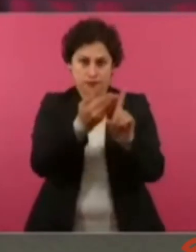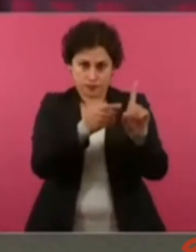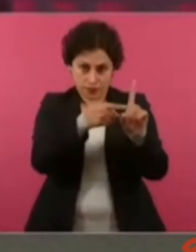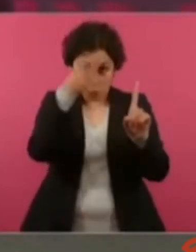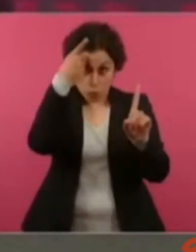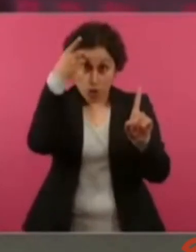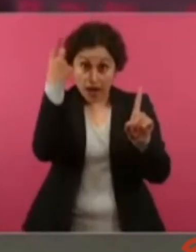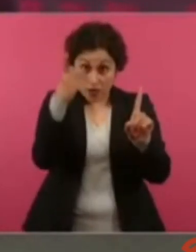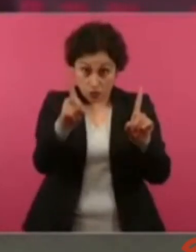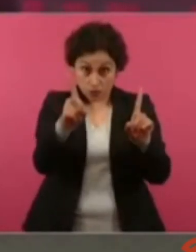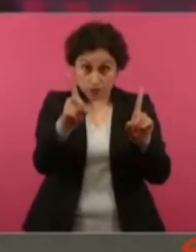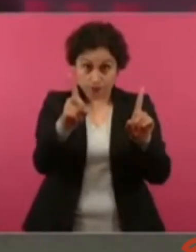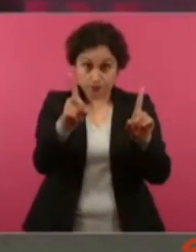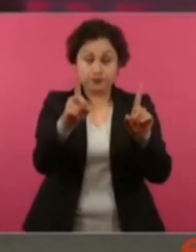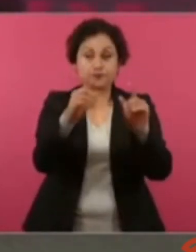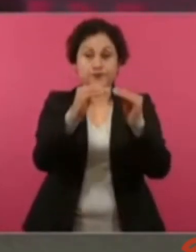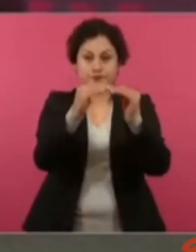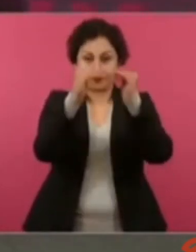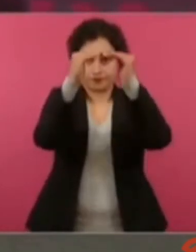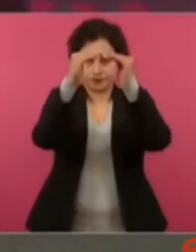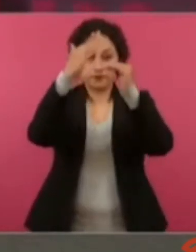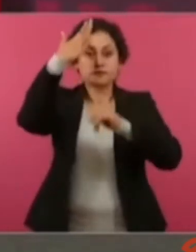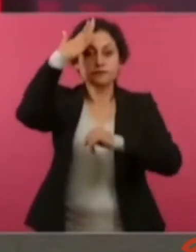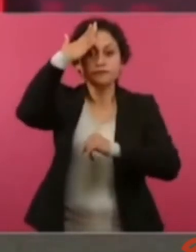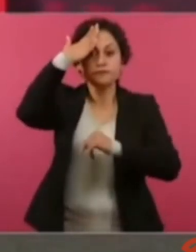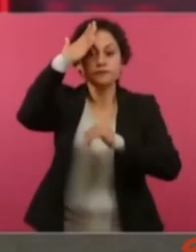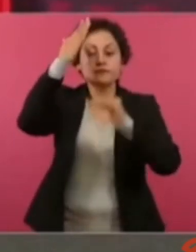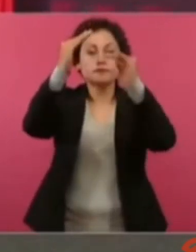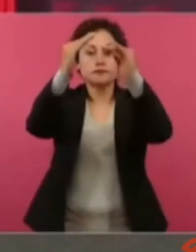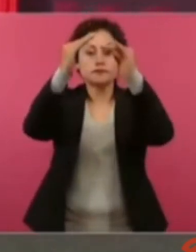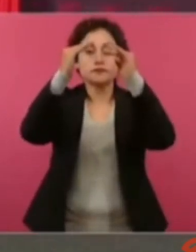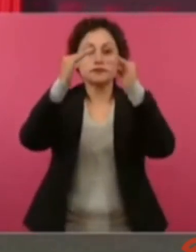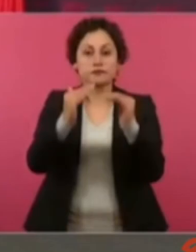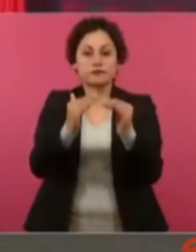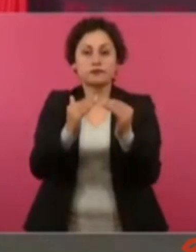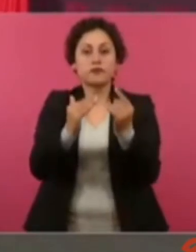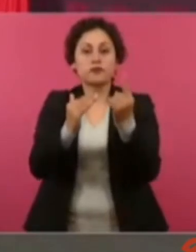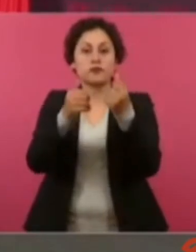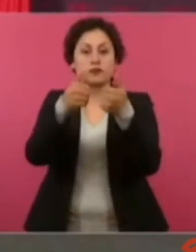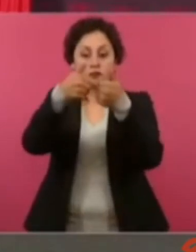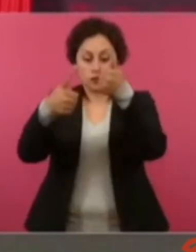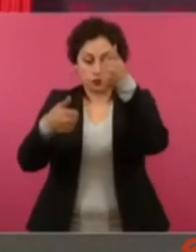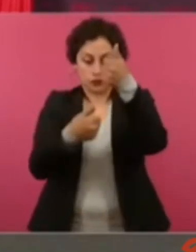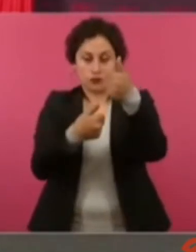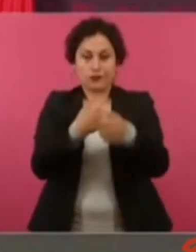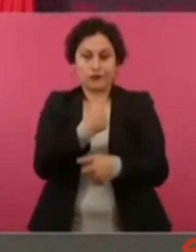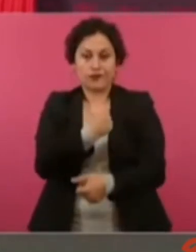Entonces luego tienen una especie de gerente, o directores,